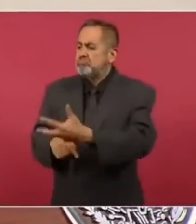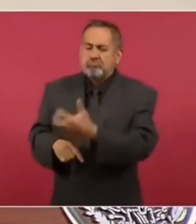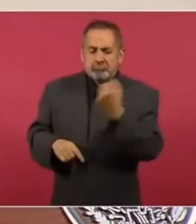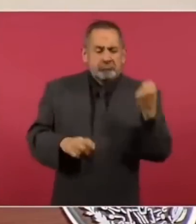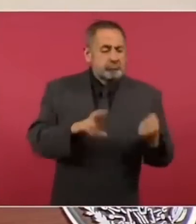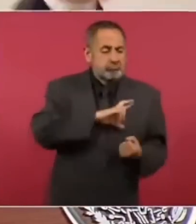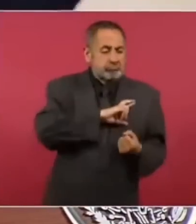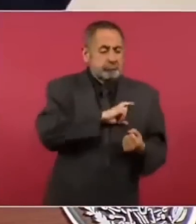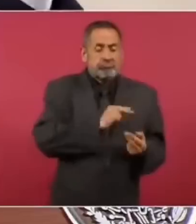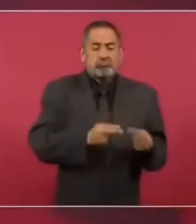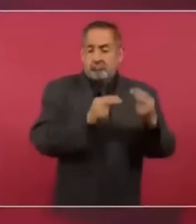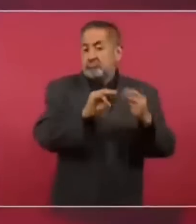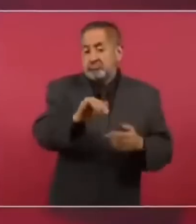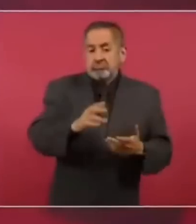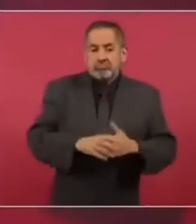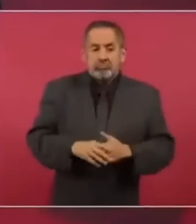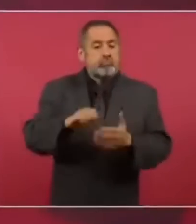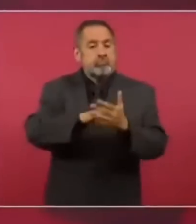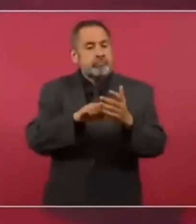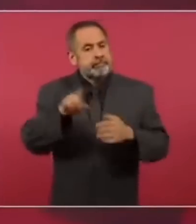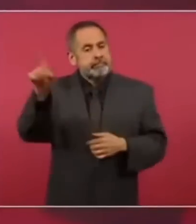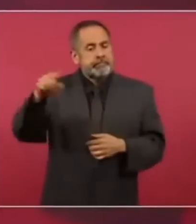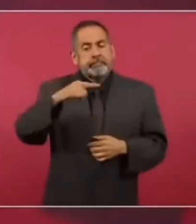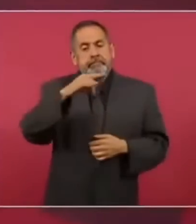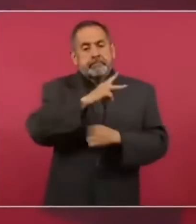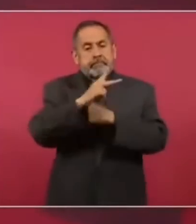Por ejemplo, en Chile